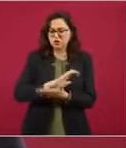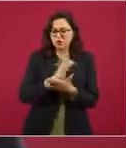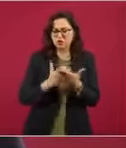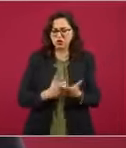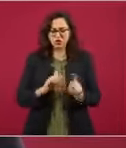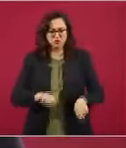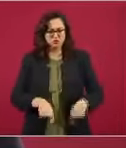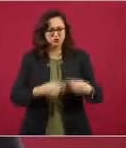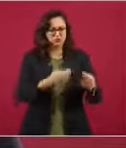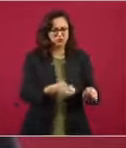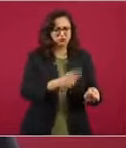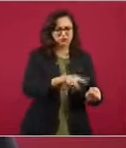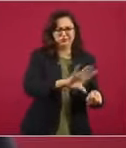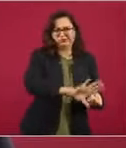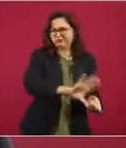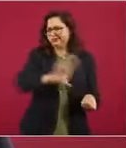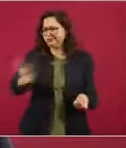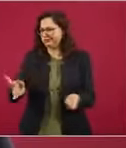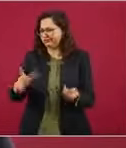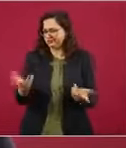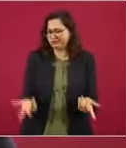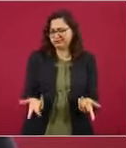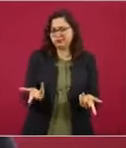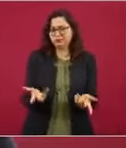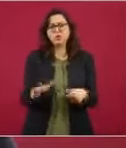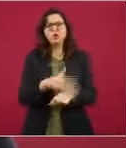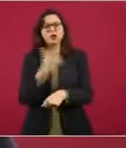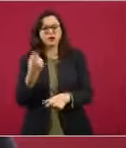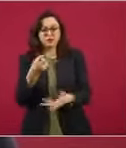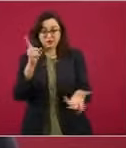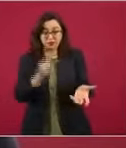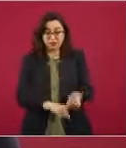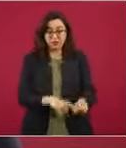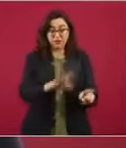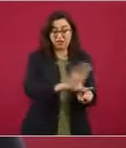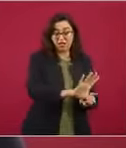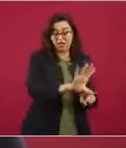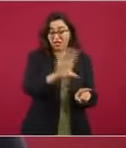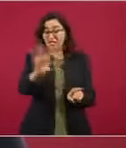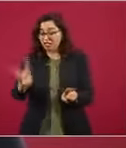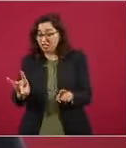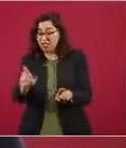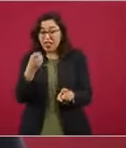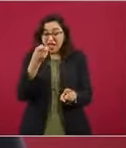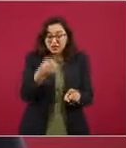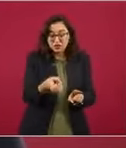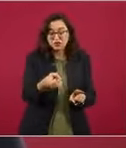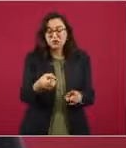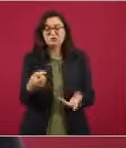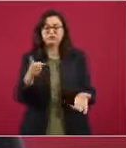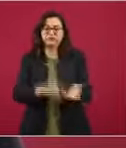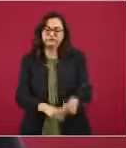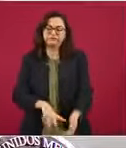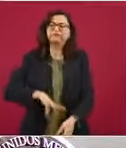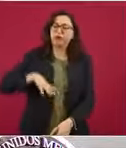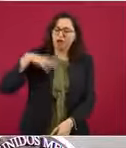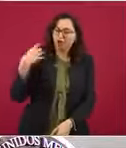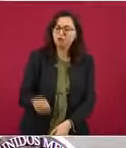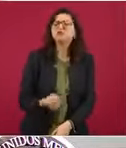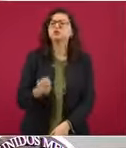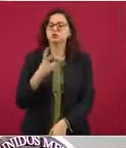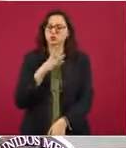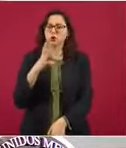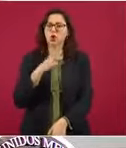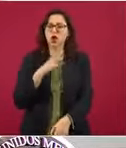crecientes abusos que afectan a las y los trabajadores, a la hacienda pública,